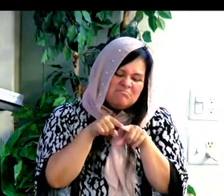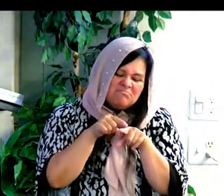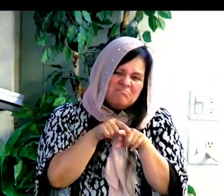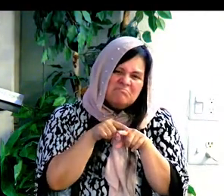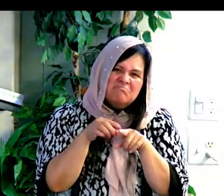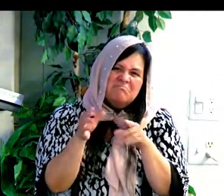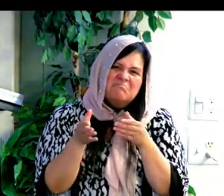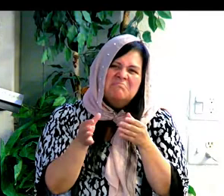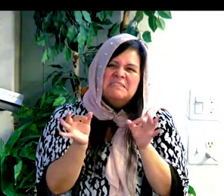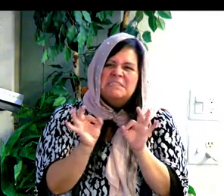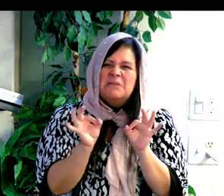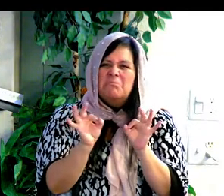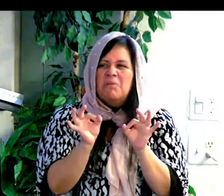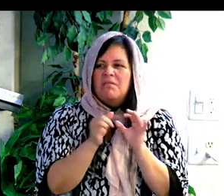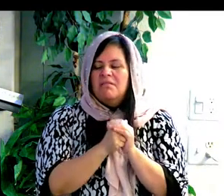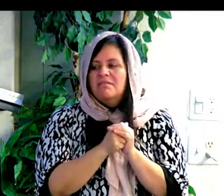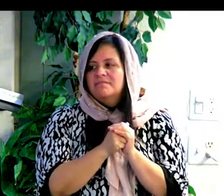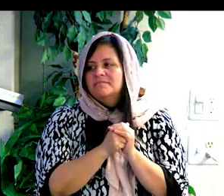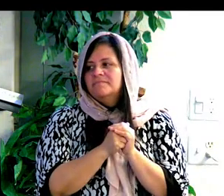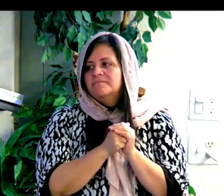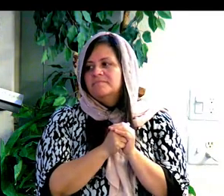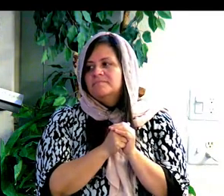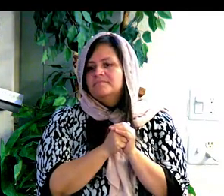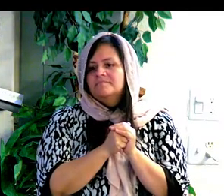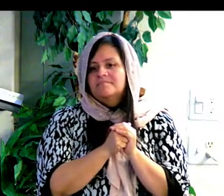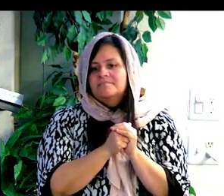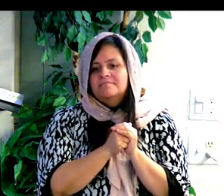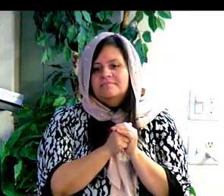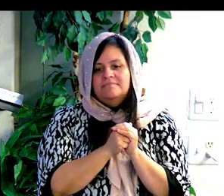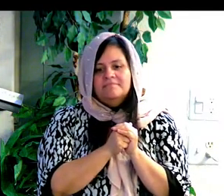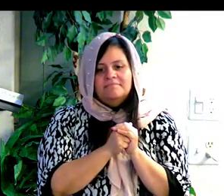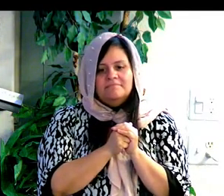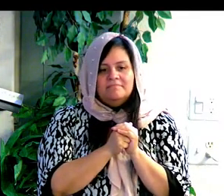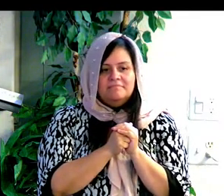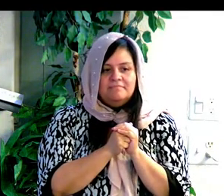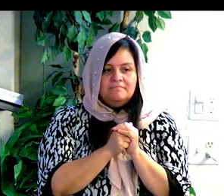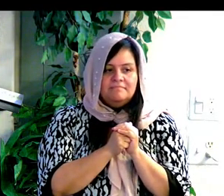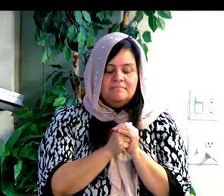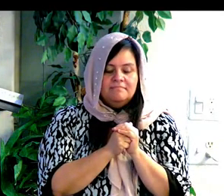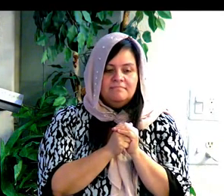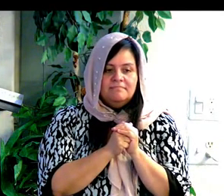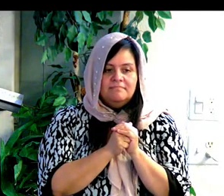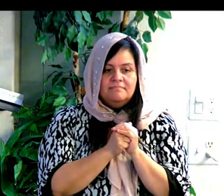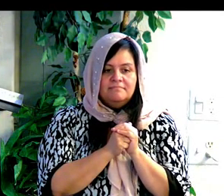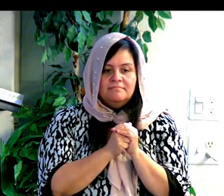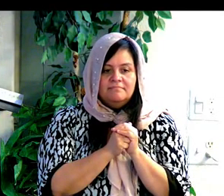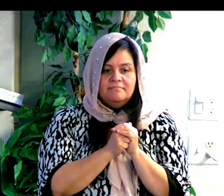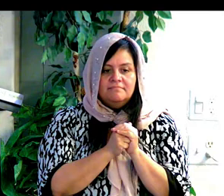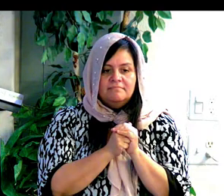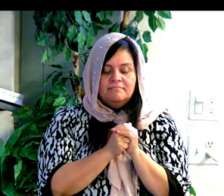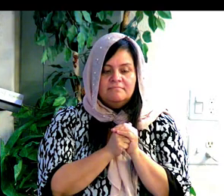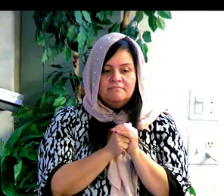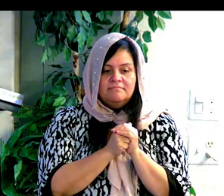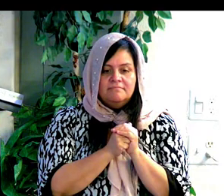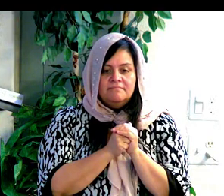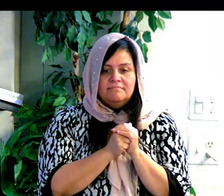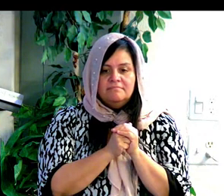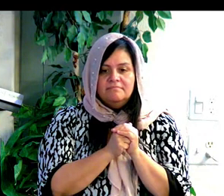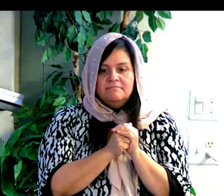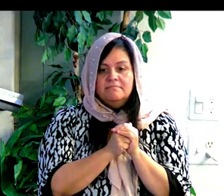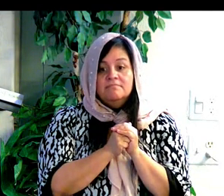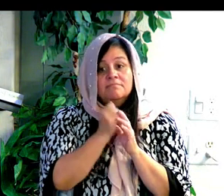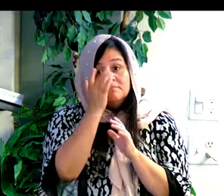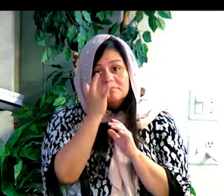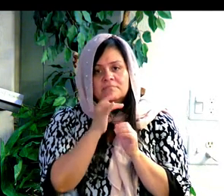¿por qué es como el nio de compromiso, tiene el gran diamante, y al casarse el otro nio es muy sencillo? Because